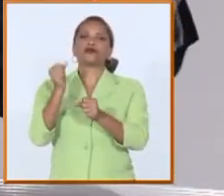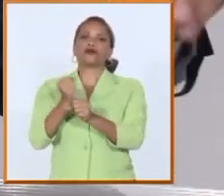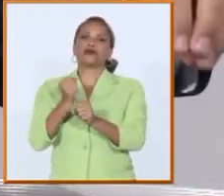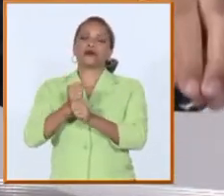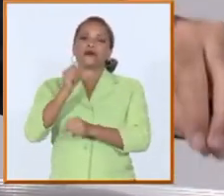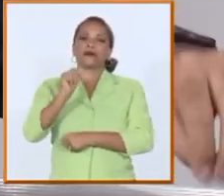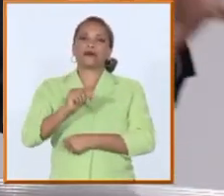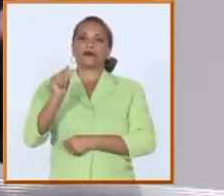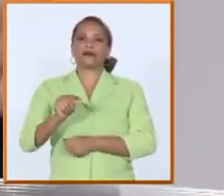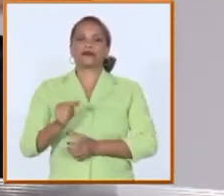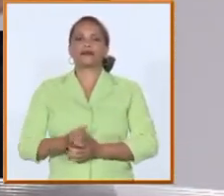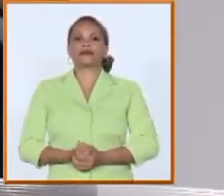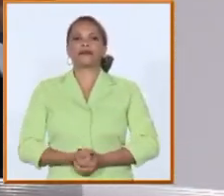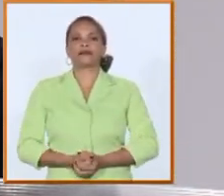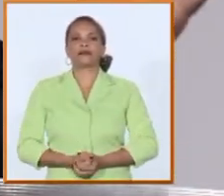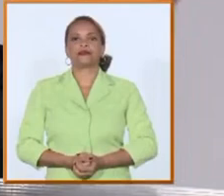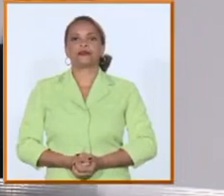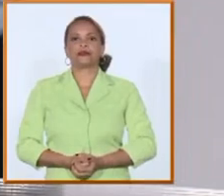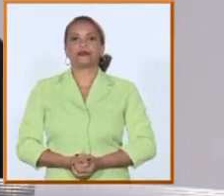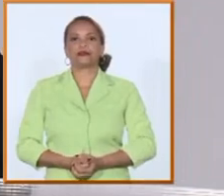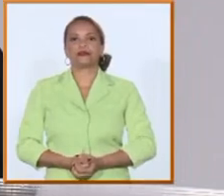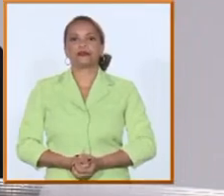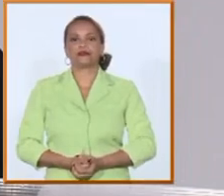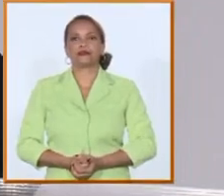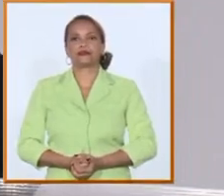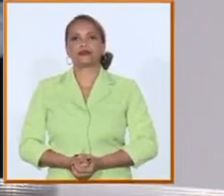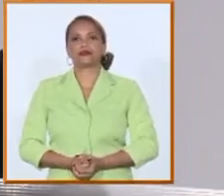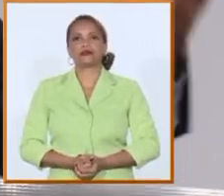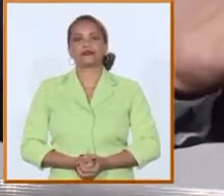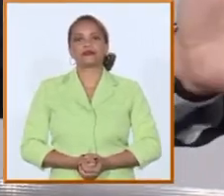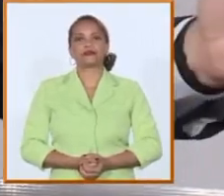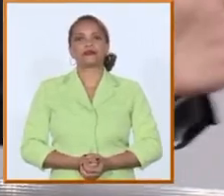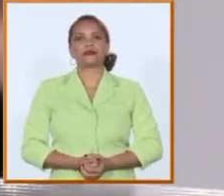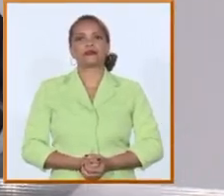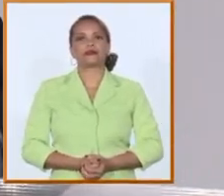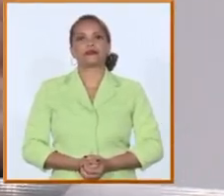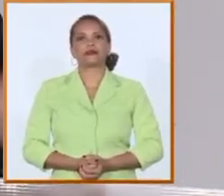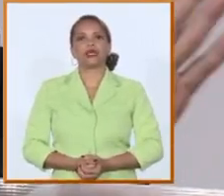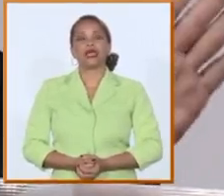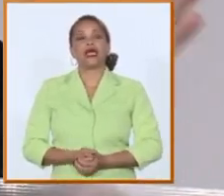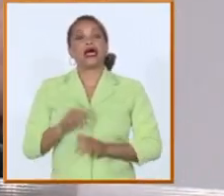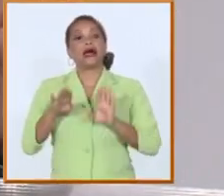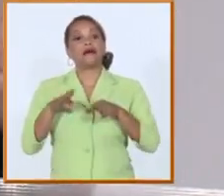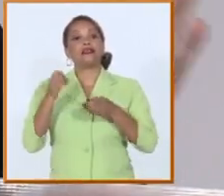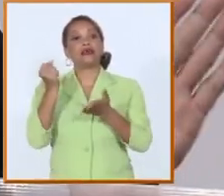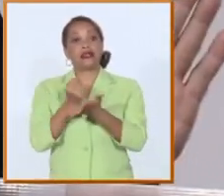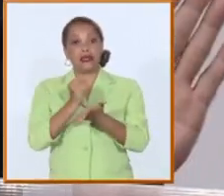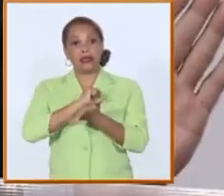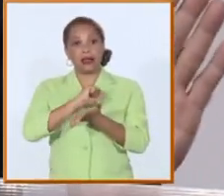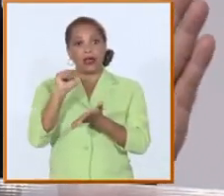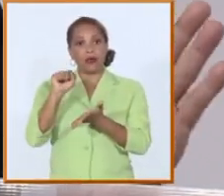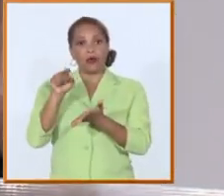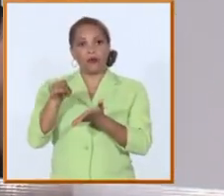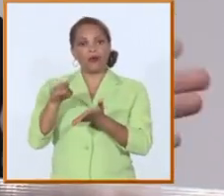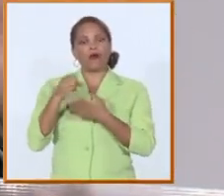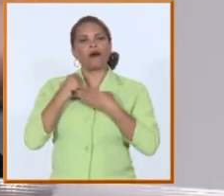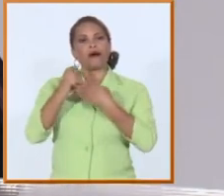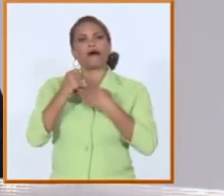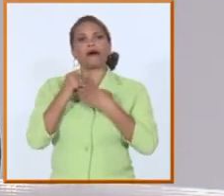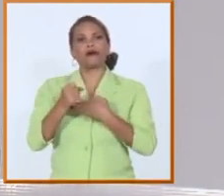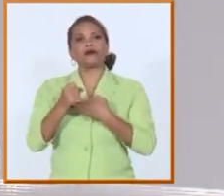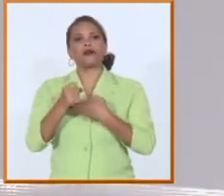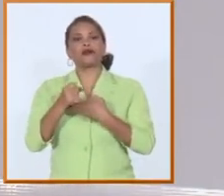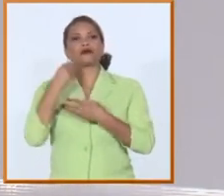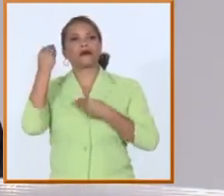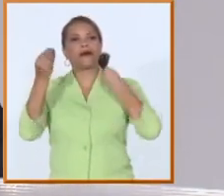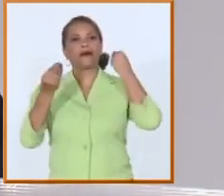concretas reales y que aportan muchas veces a la solución de problemas que hasta ese momento no se habían podido atender o no se